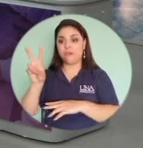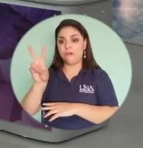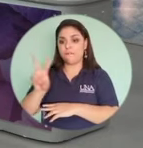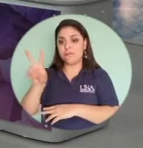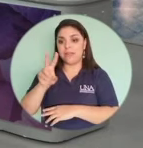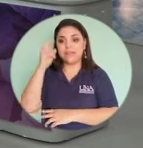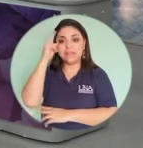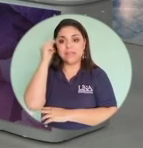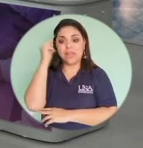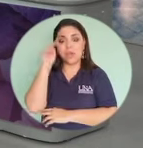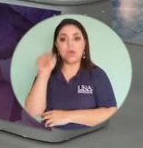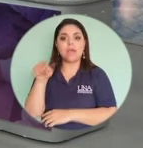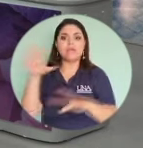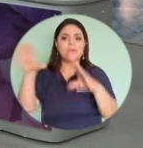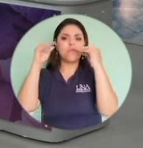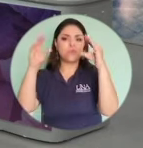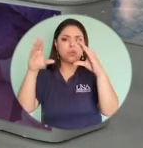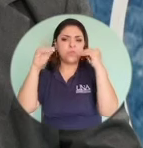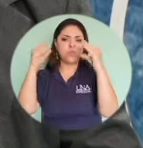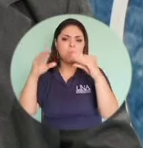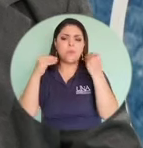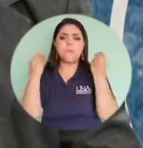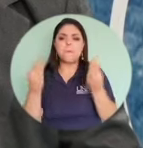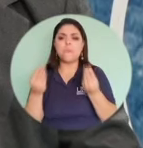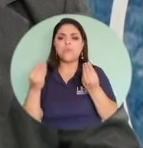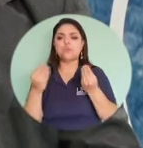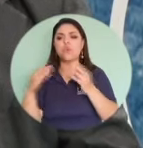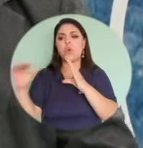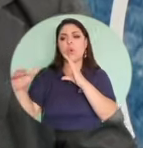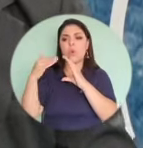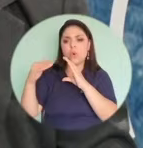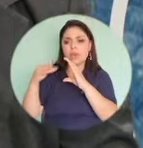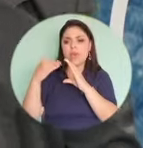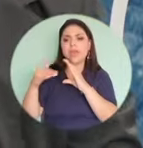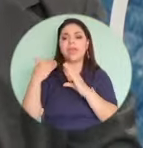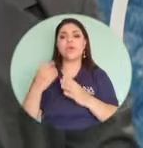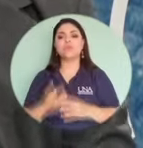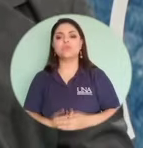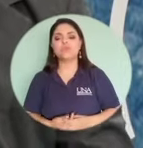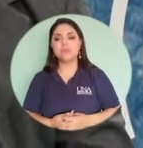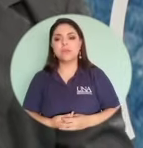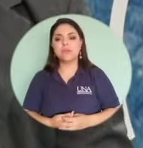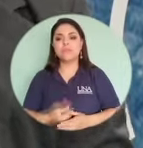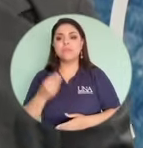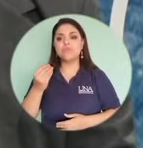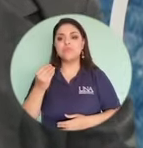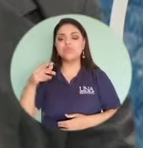bombardear con muchísima información, con muchísimos correos, bastante spam,